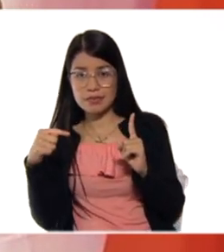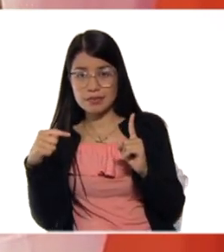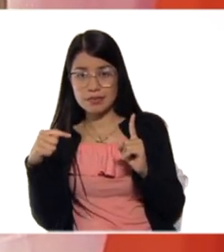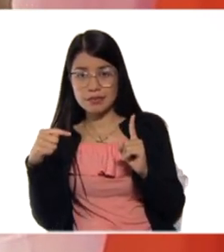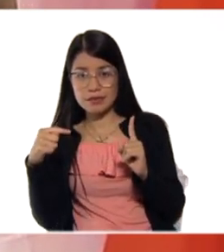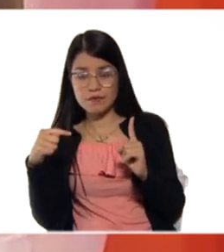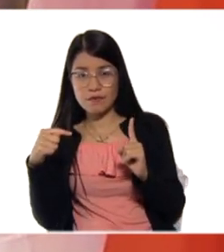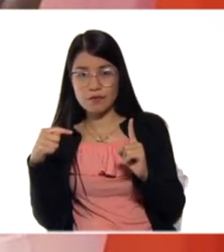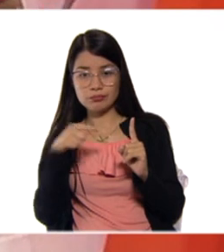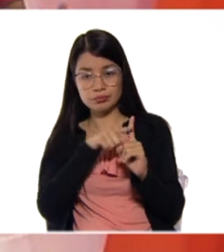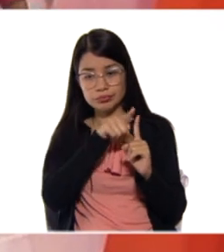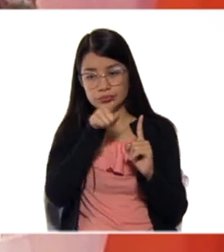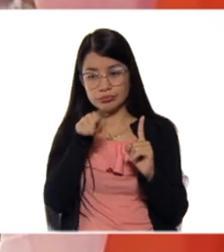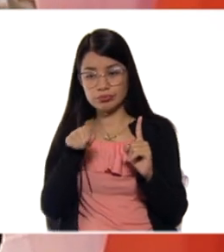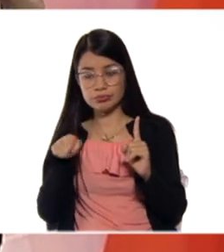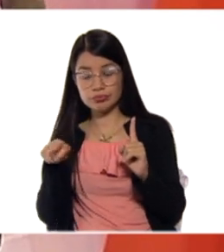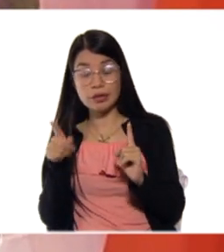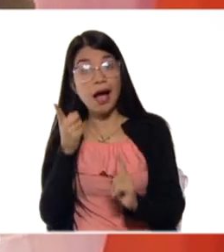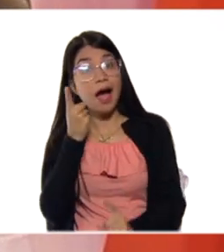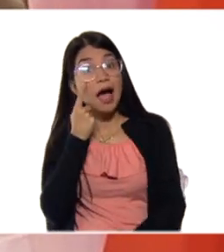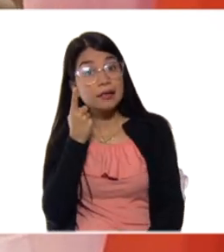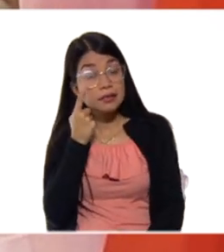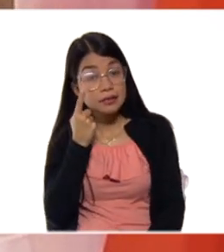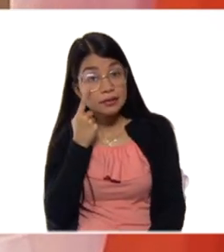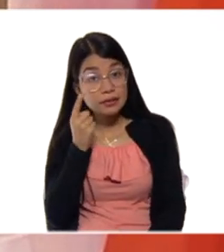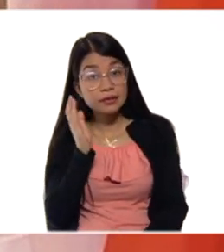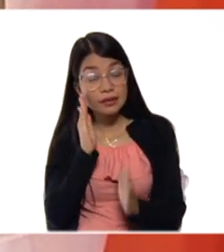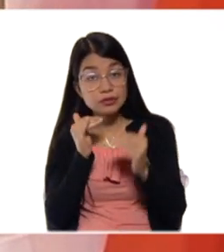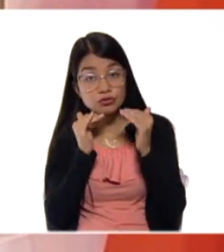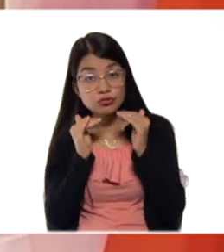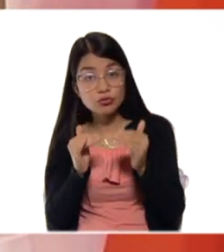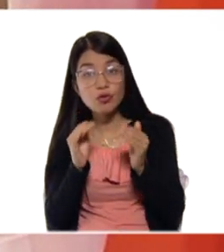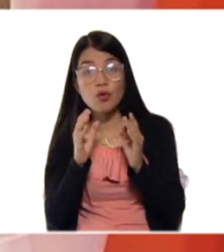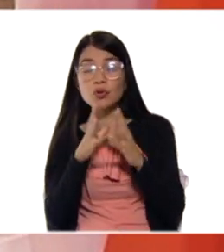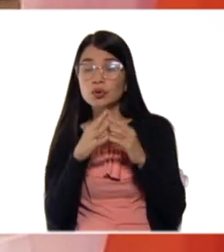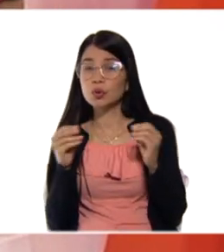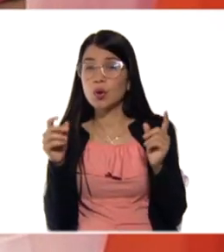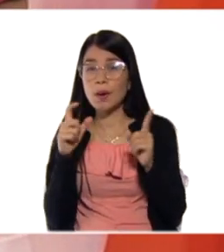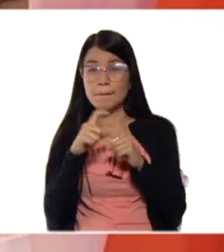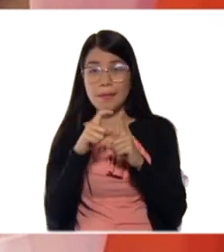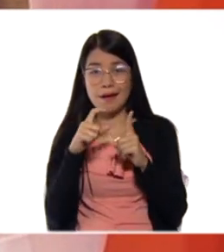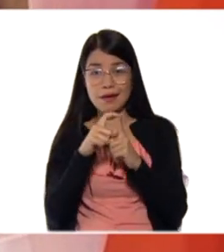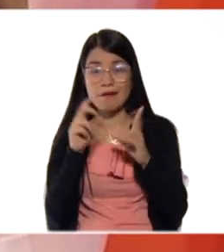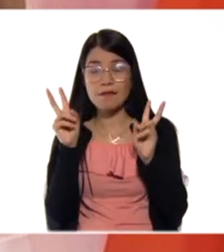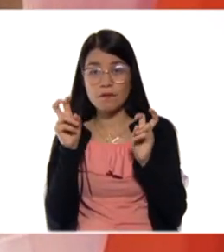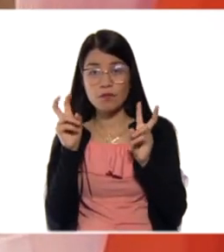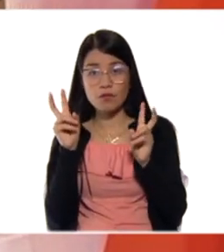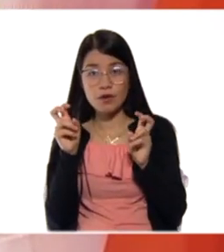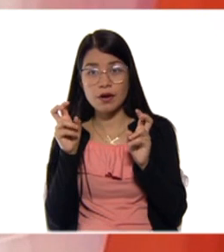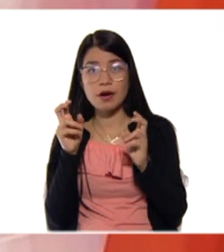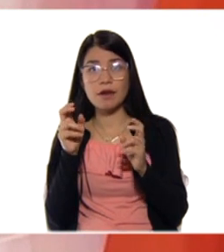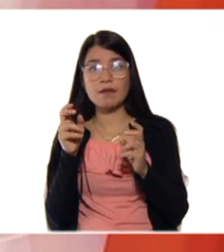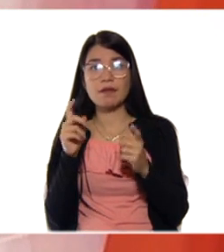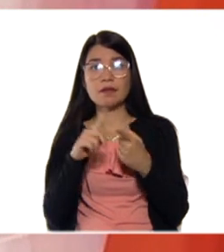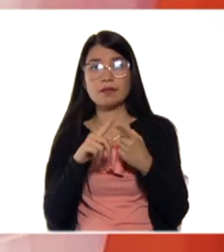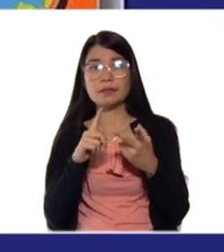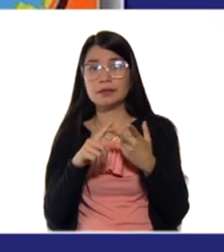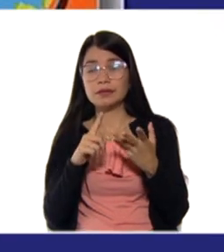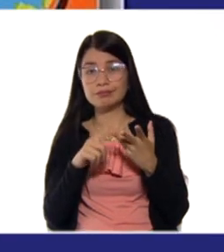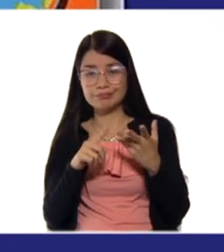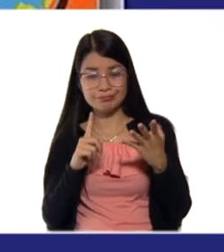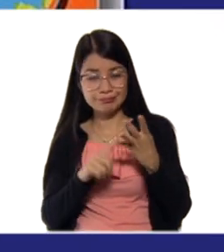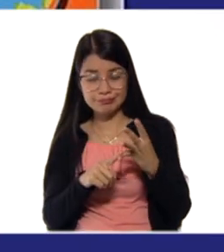esa atención, mejor dicho, con todos esos términos que estamos manejando. Ánodo, cátodo.